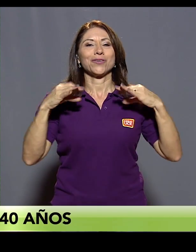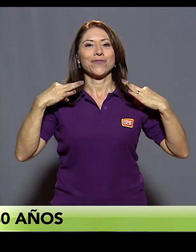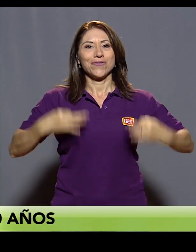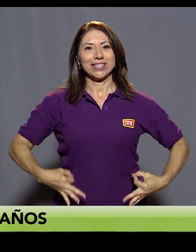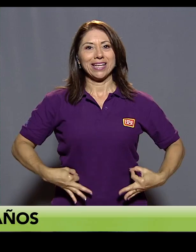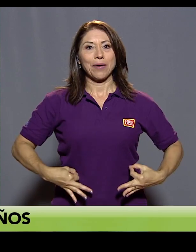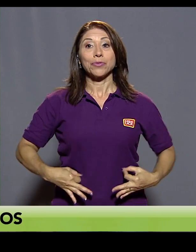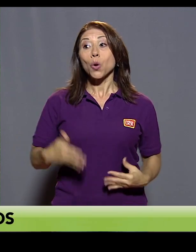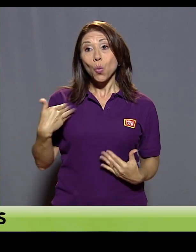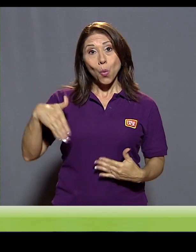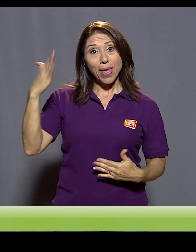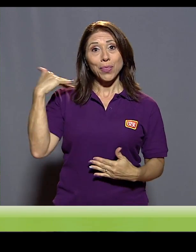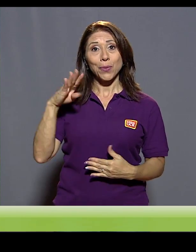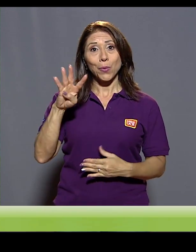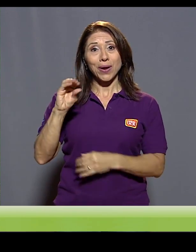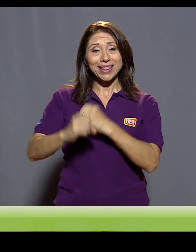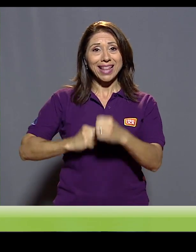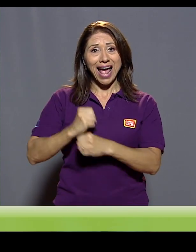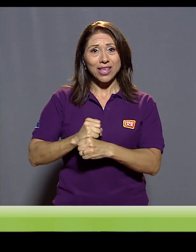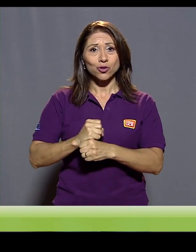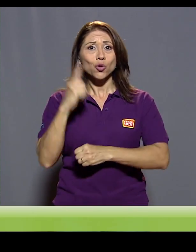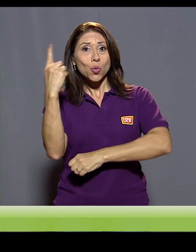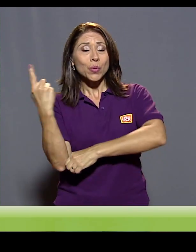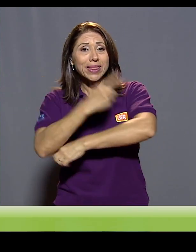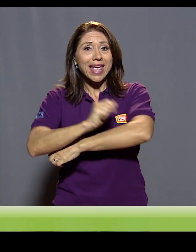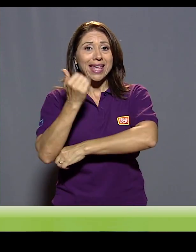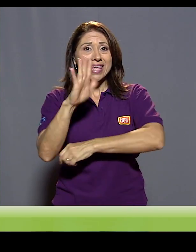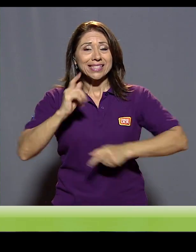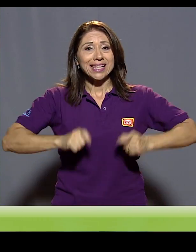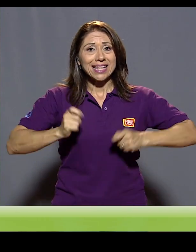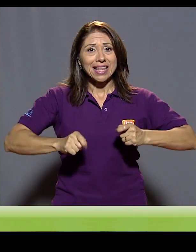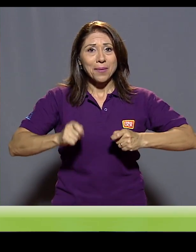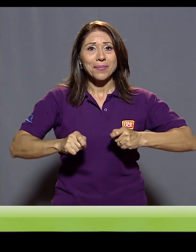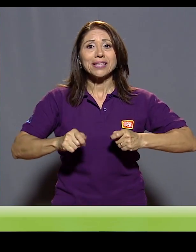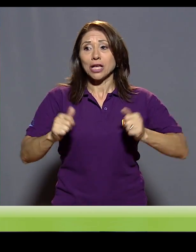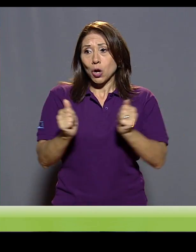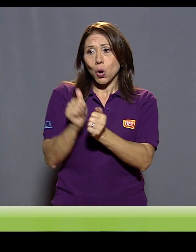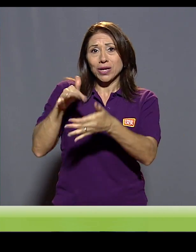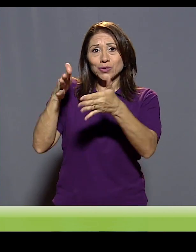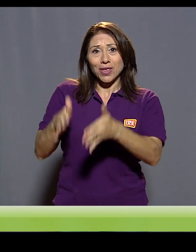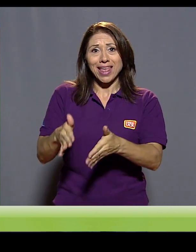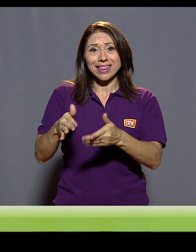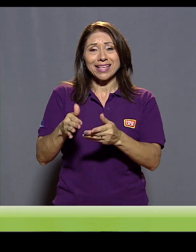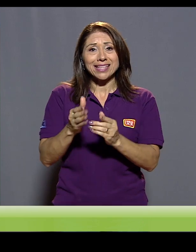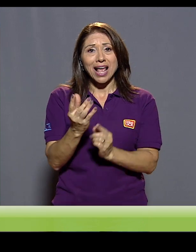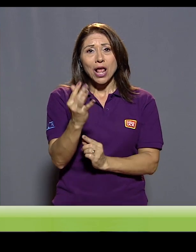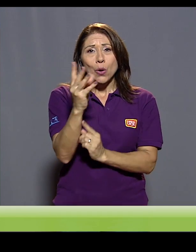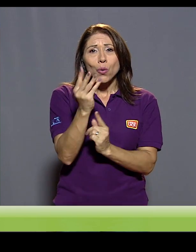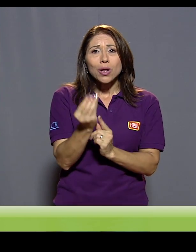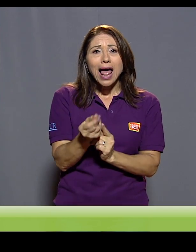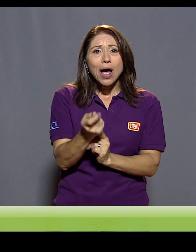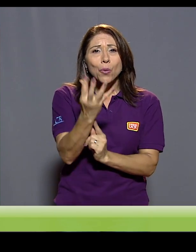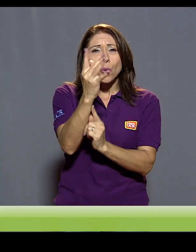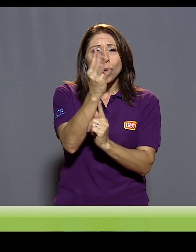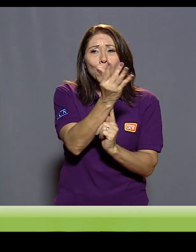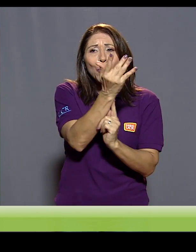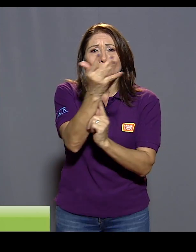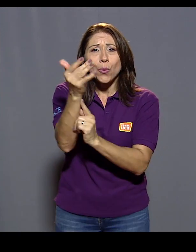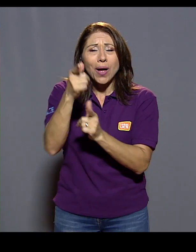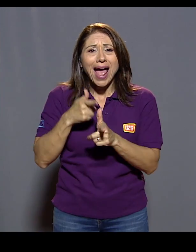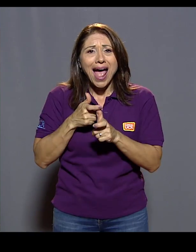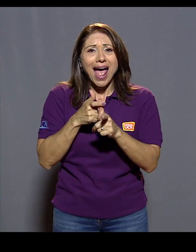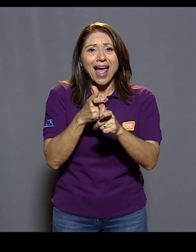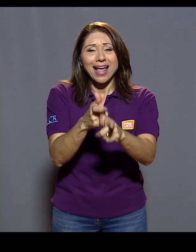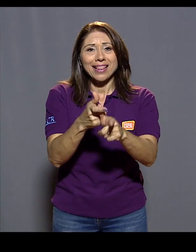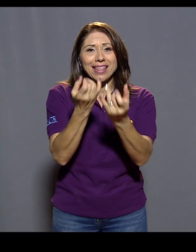15 de septiembre junto a sus estudiantes, llevó la antorcha de la independencia hasta Cartago. Después que me metí de profesor de educación física,